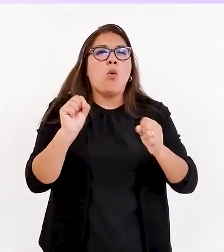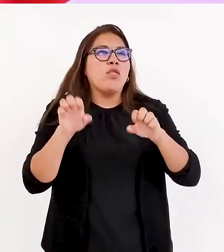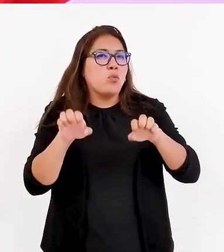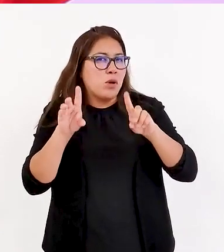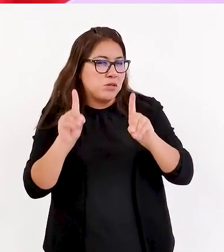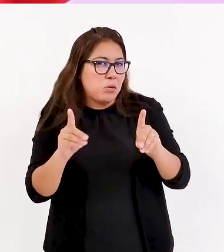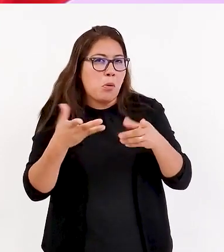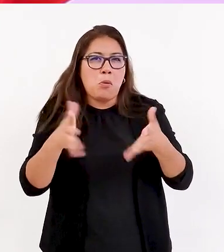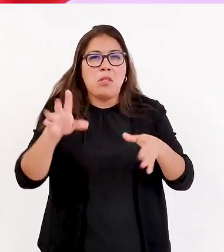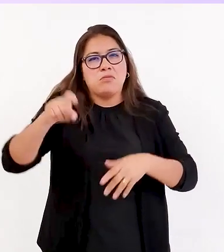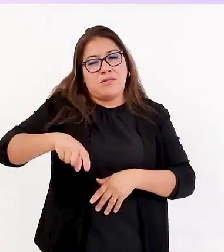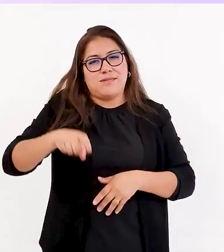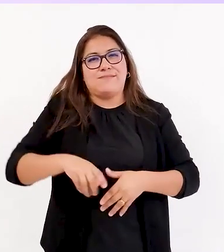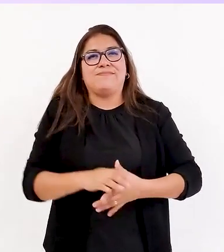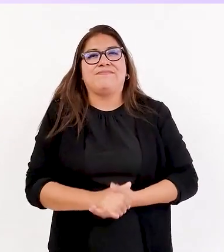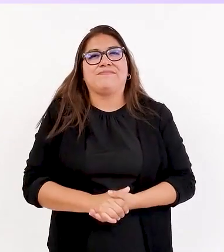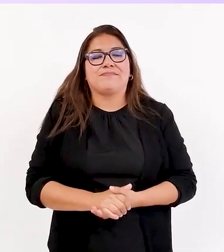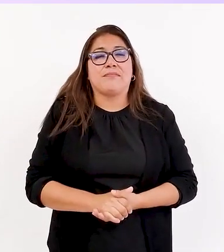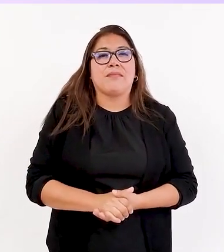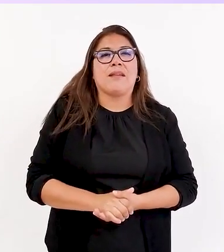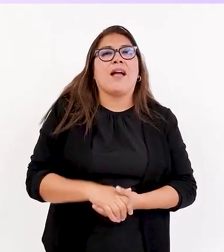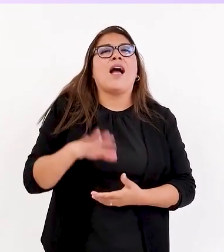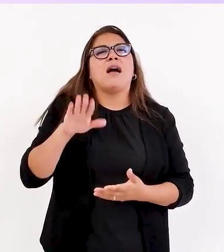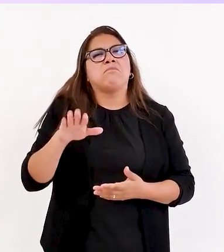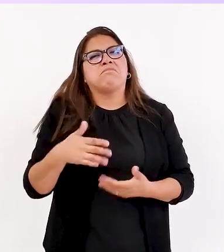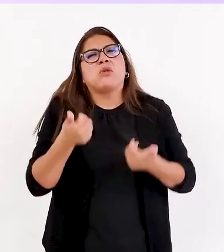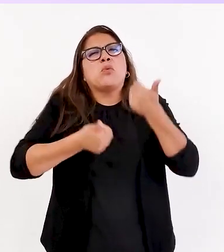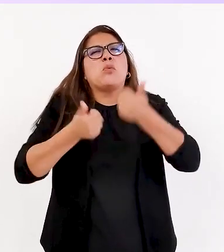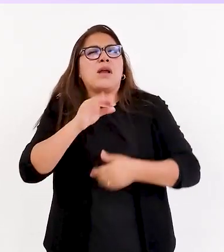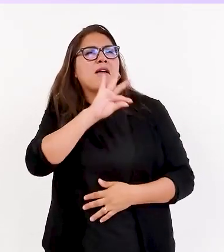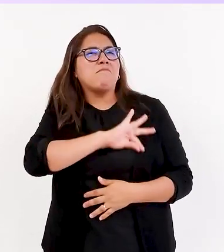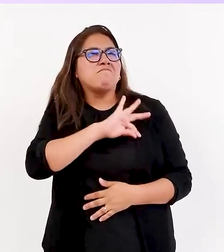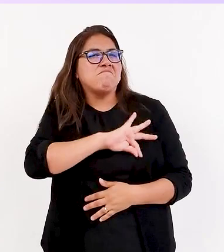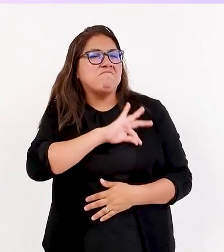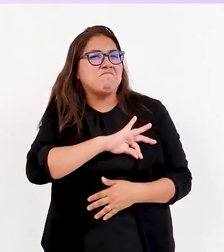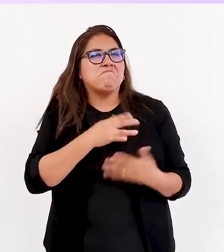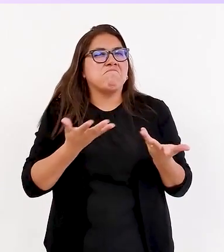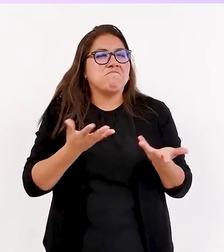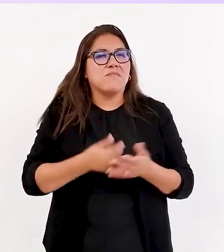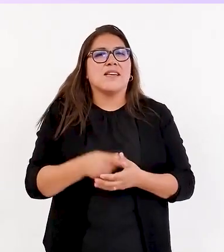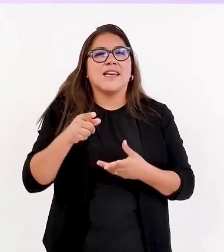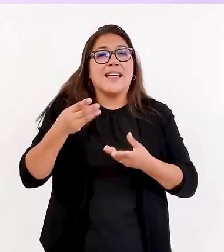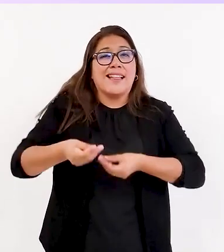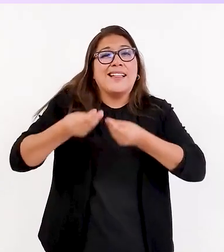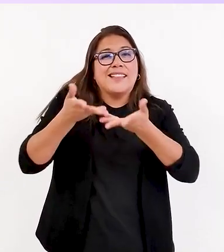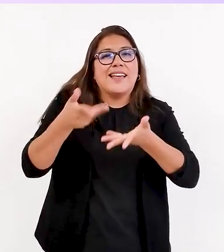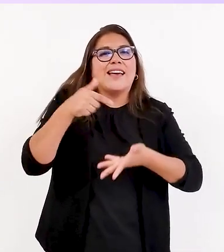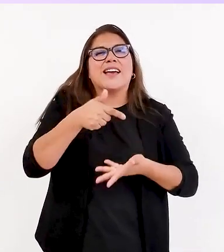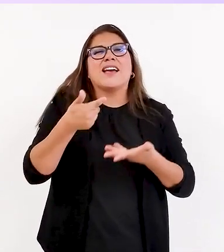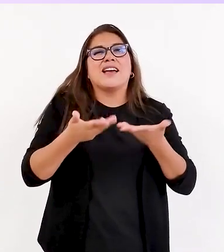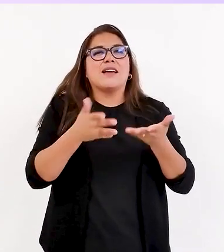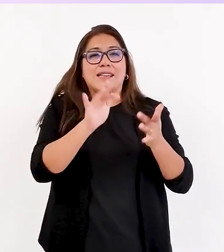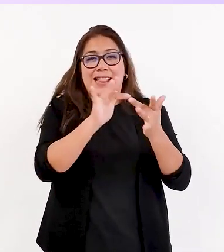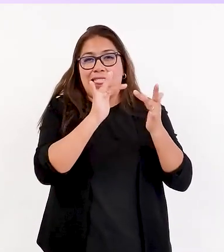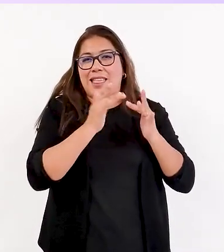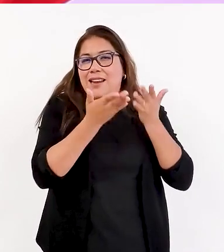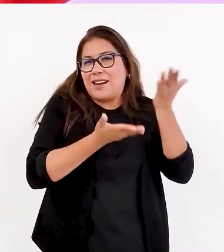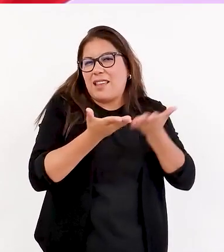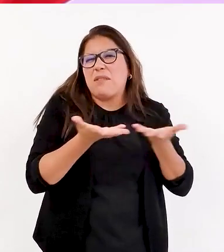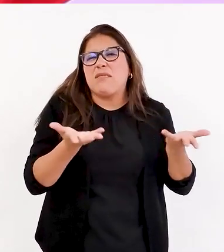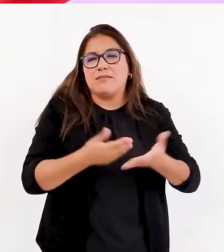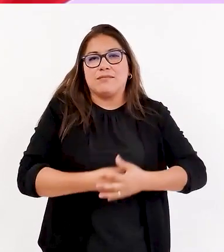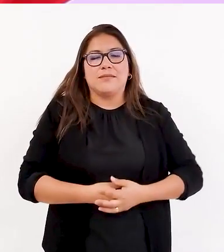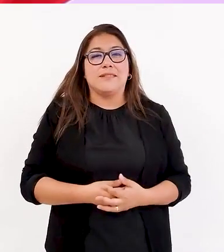puedan, ¿no? Requerir. Justamente a eso quería llegar. ¿Cuáles son los beneficios que te da básicamente esta red alivio?